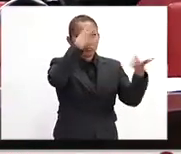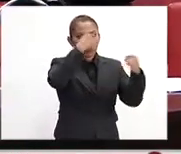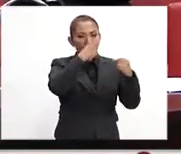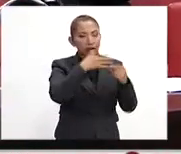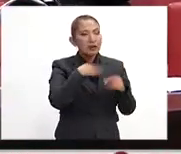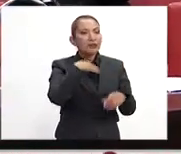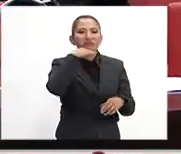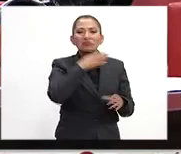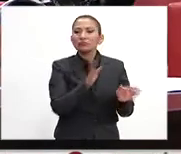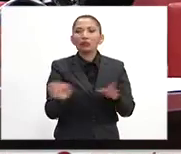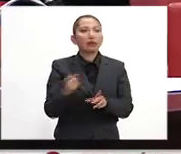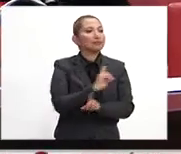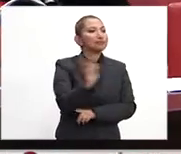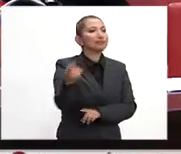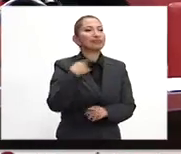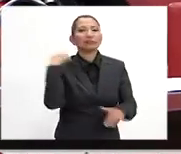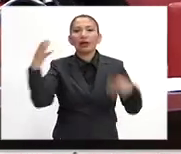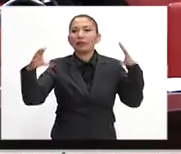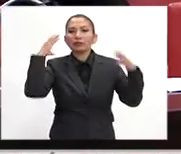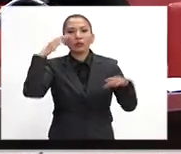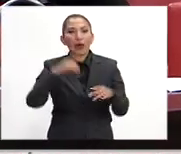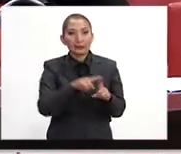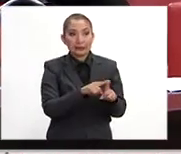dispersa o hace travesuras?